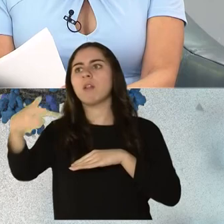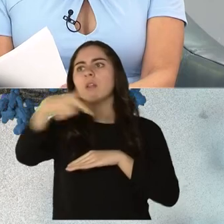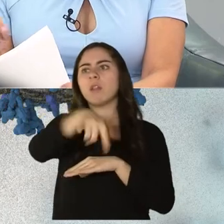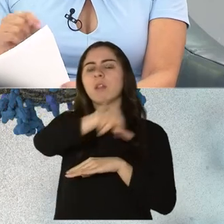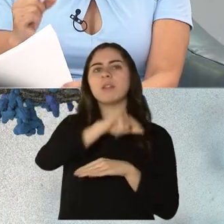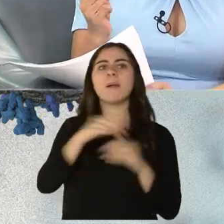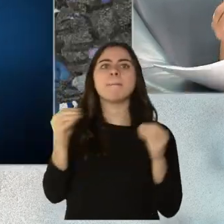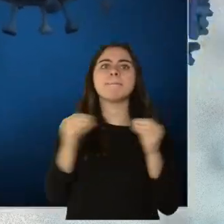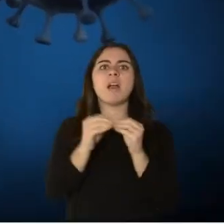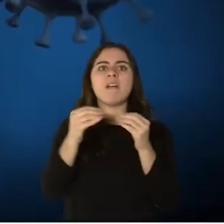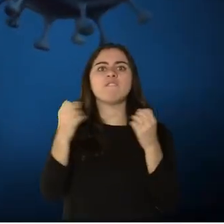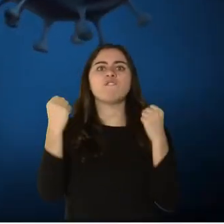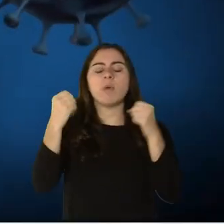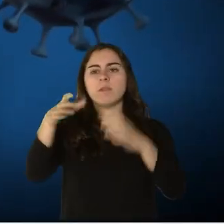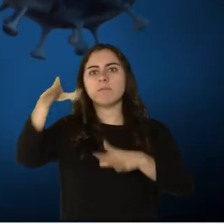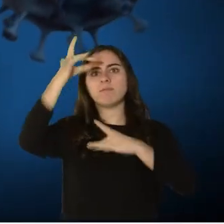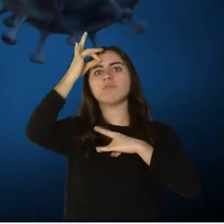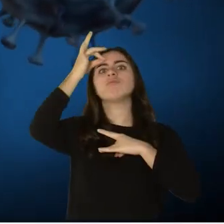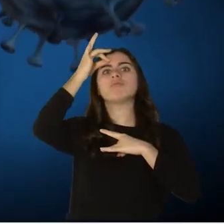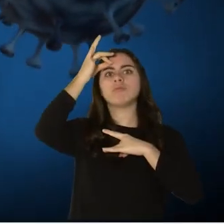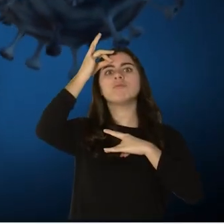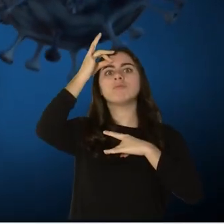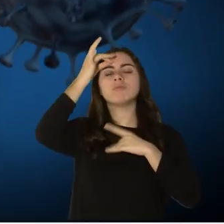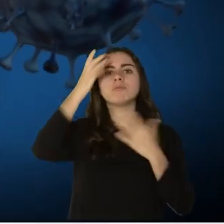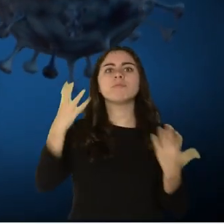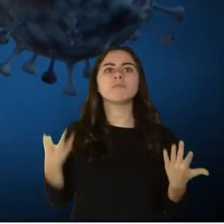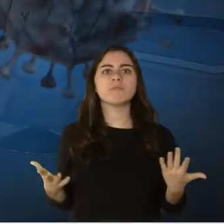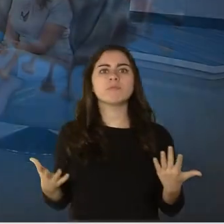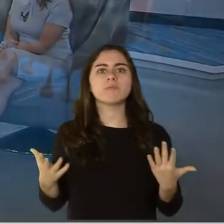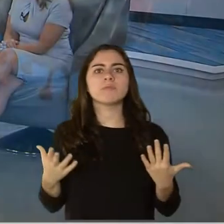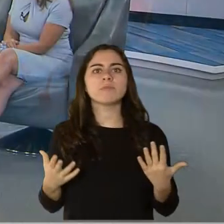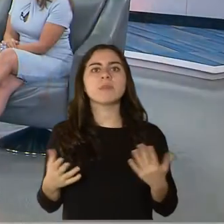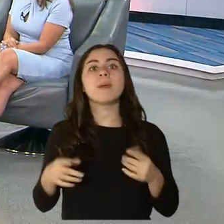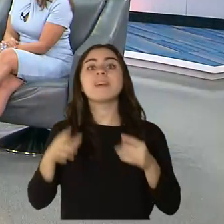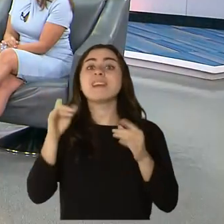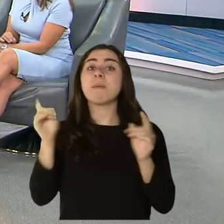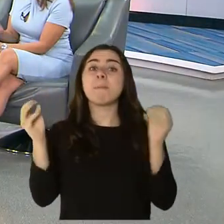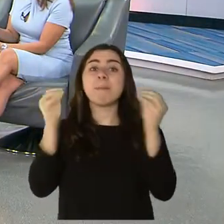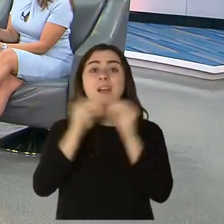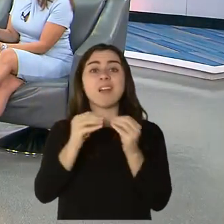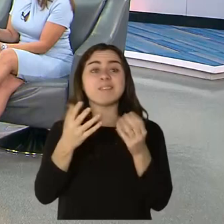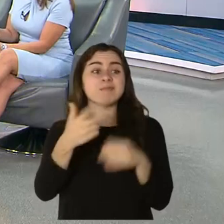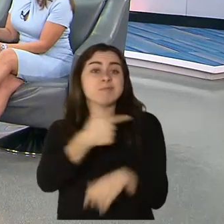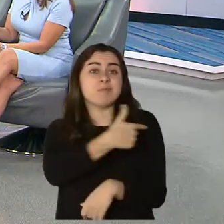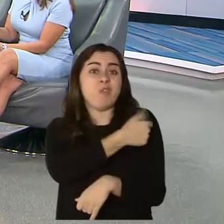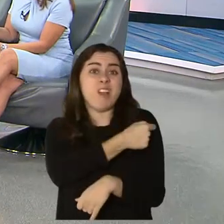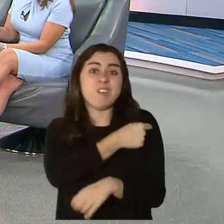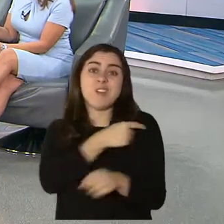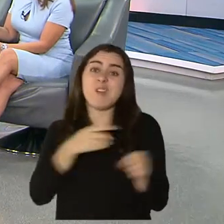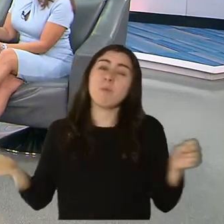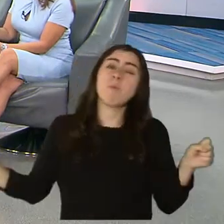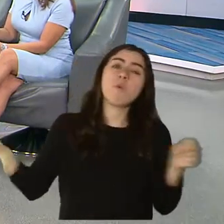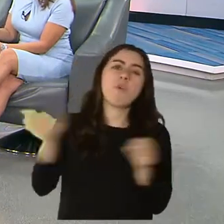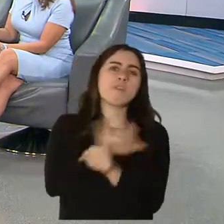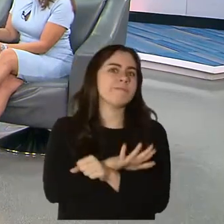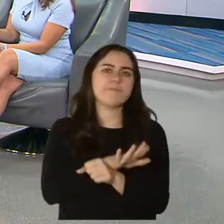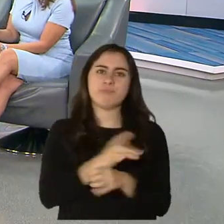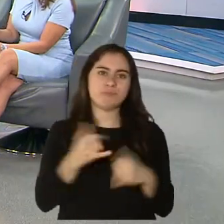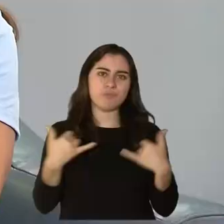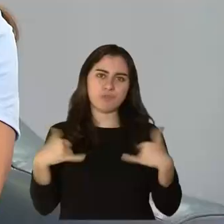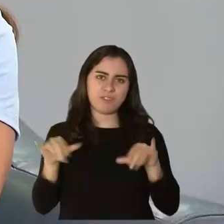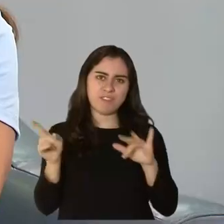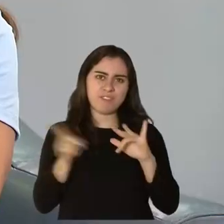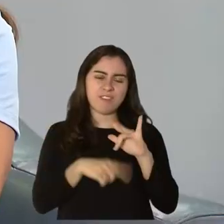contagioso porque todavía la población mundial está lejos de tener esa vacunación masiva. Ahora pregunto, ¿cuál es la